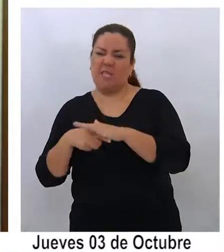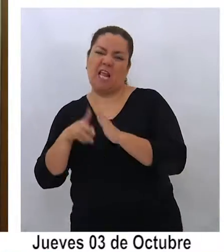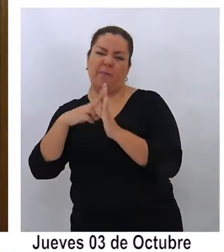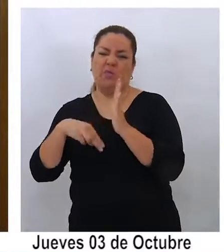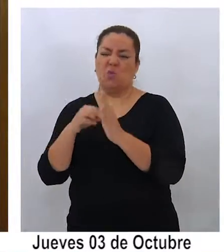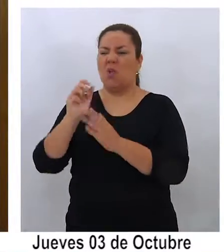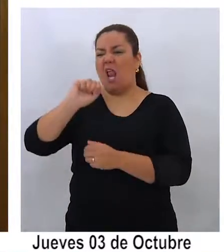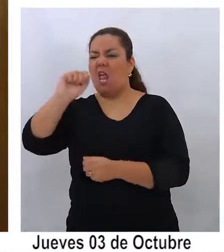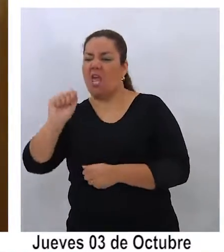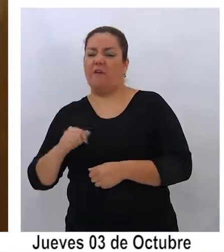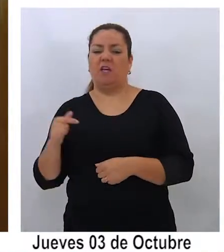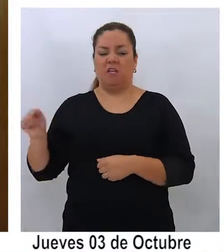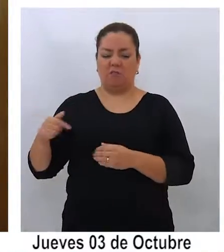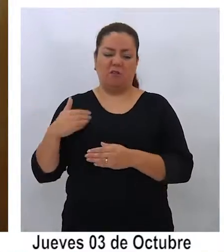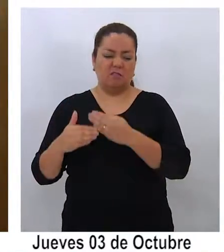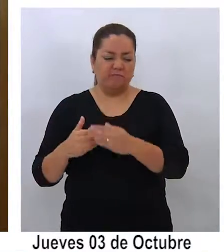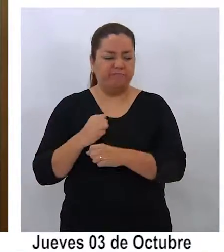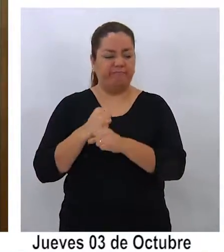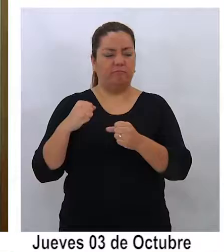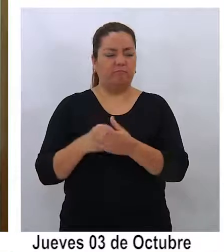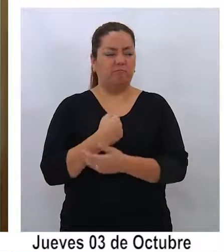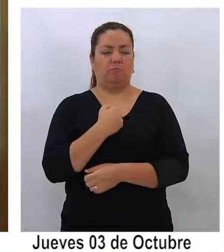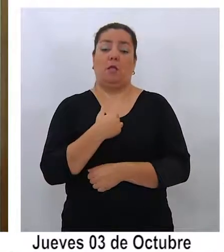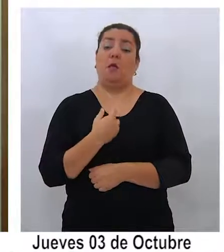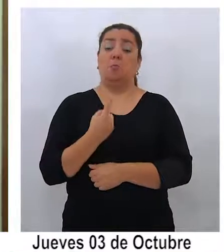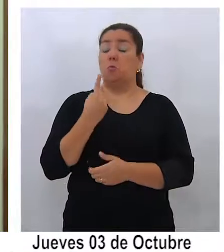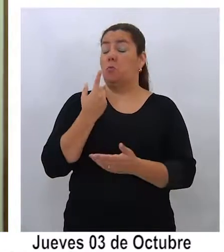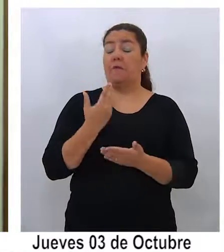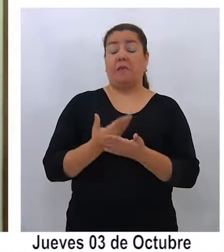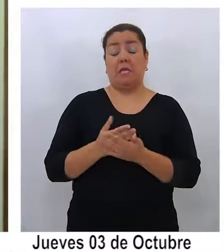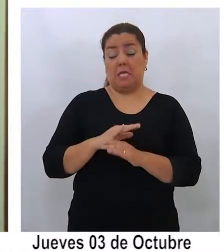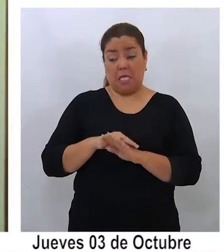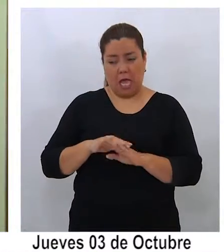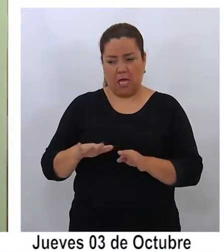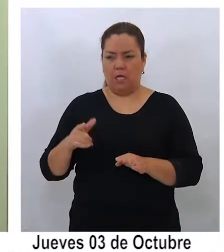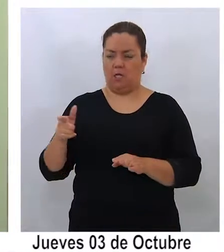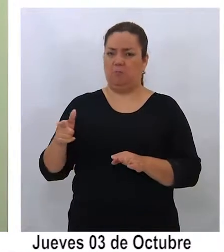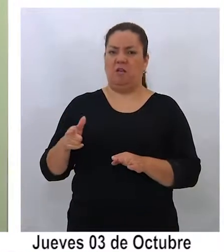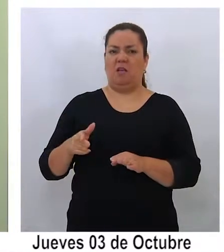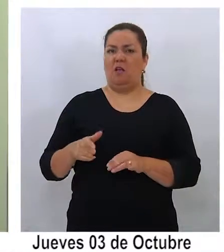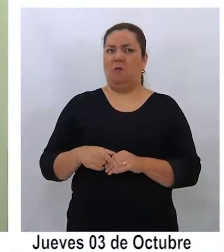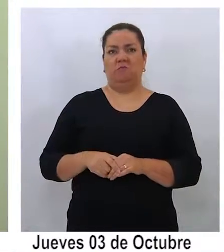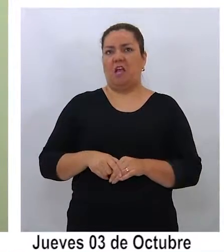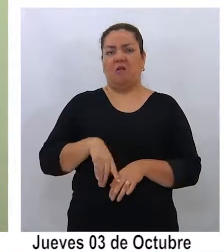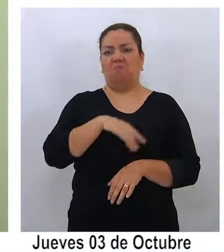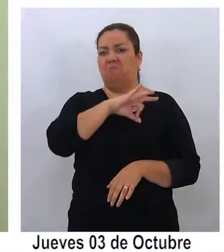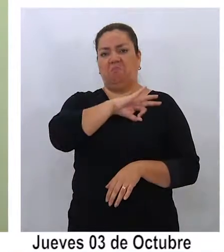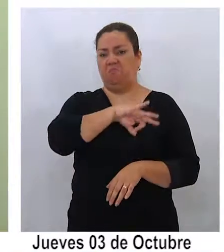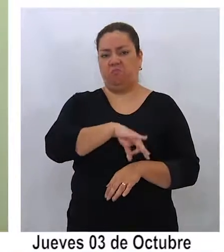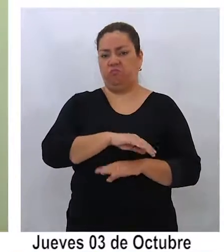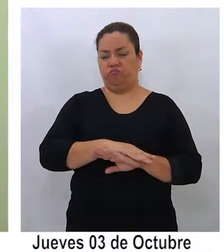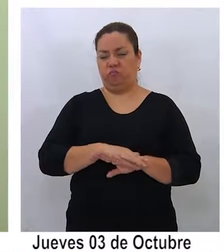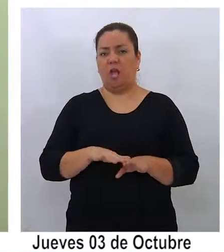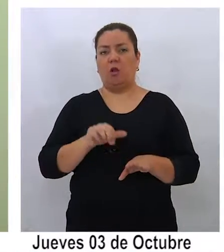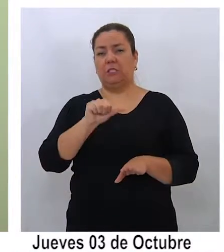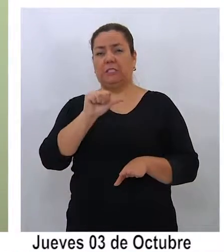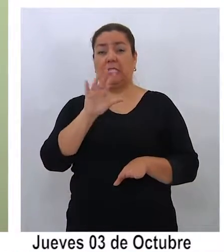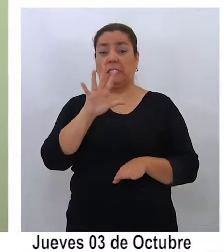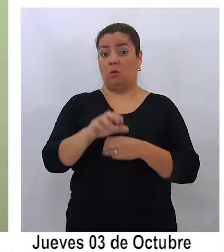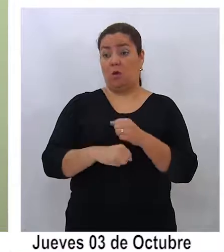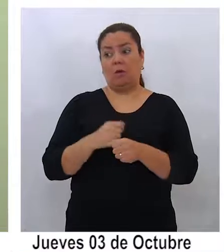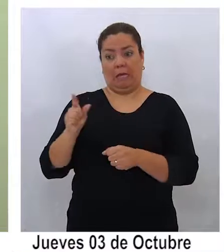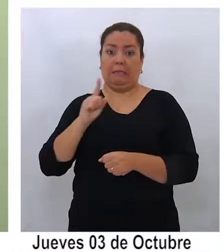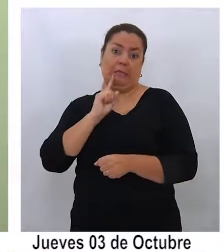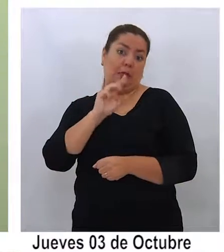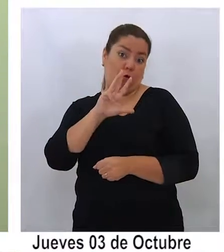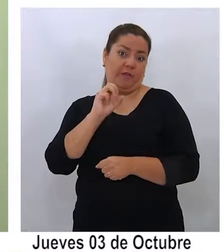rayaban, no lo dejaban avanzar. Pero una vez que jubiló a los 65 años, él